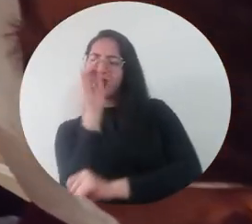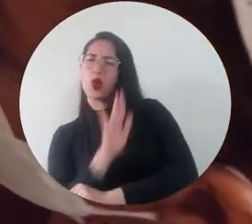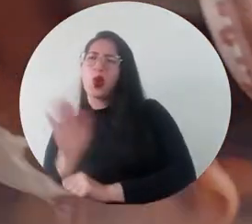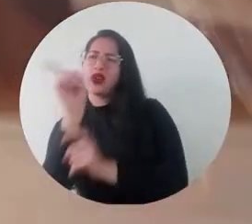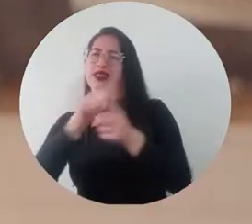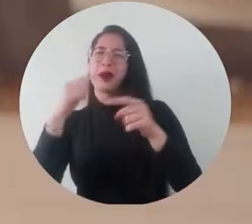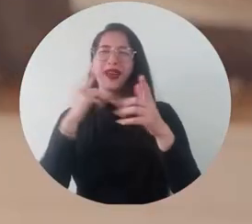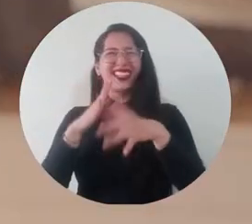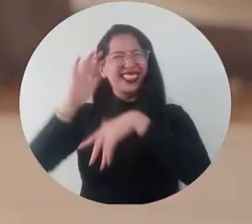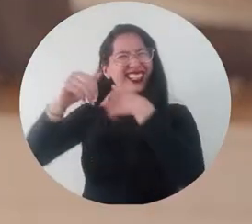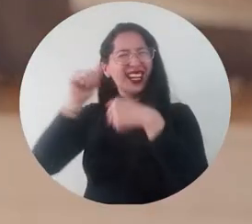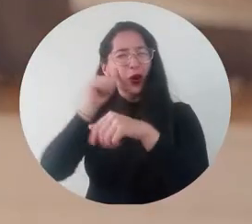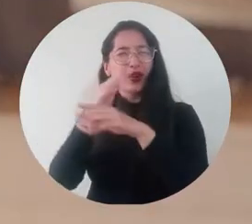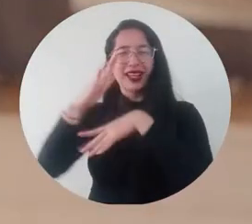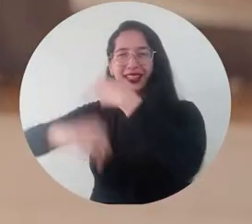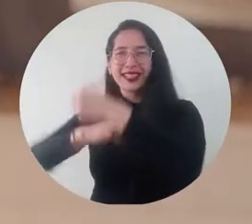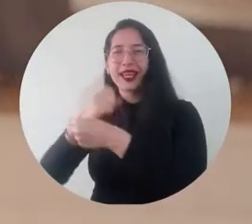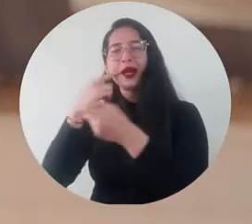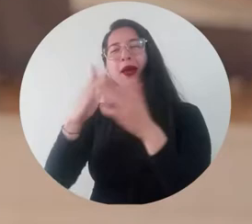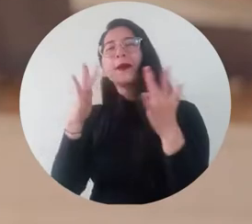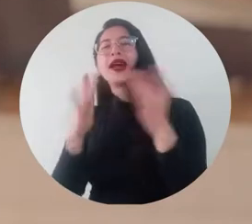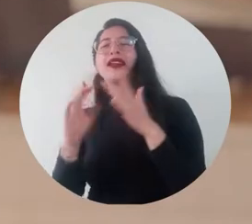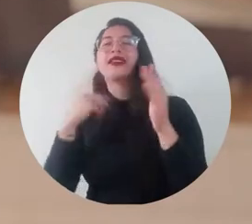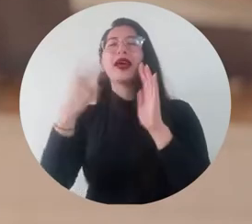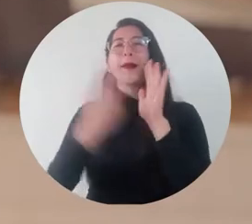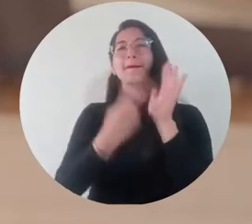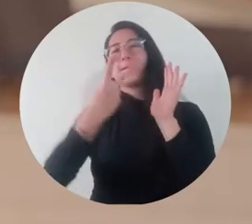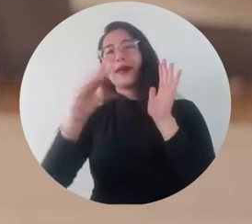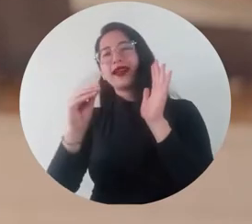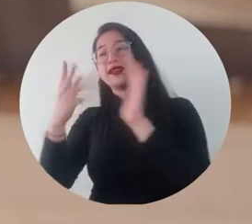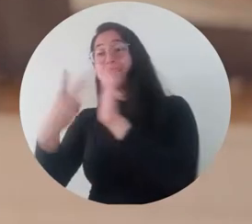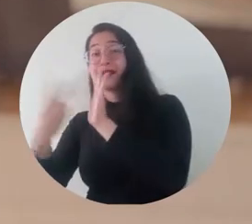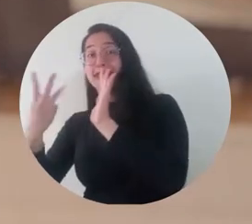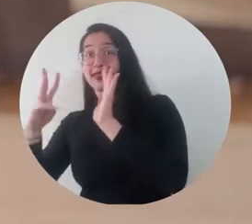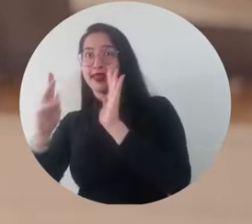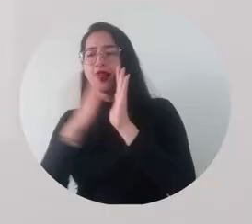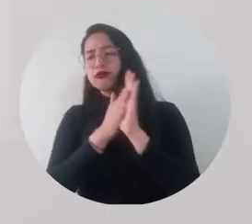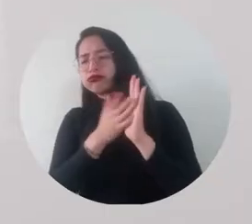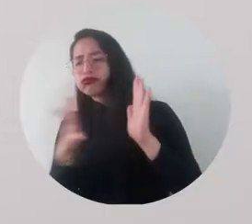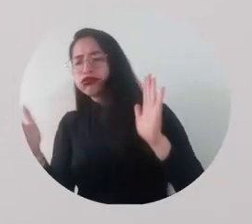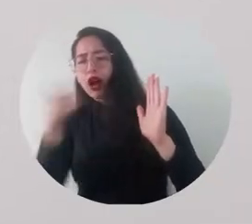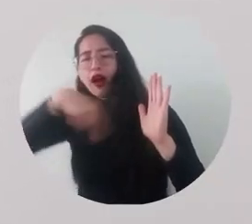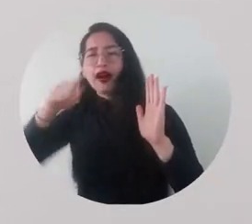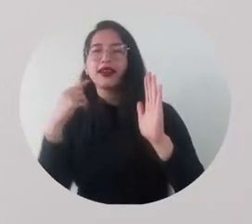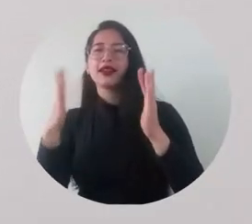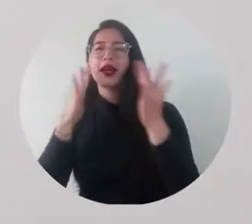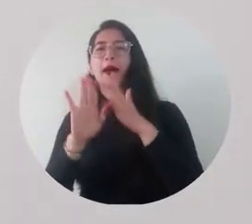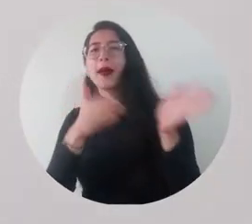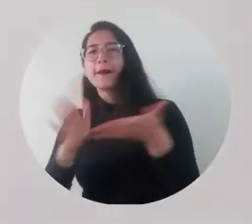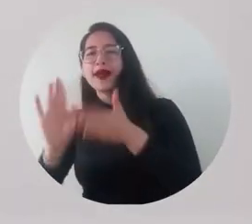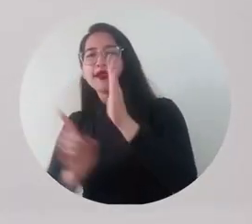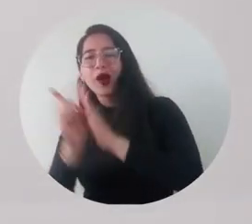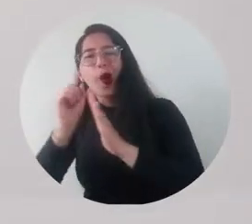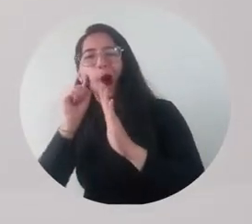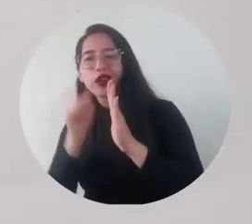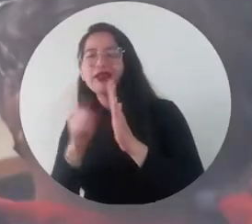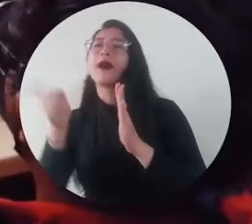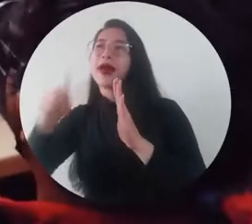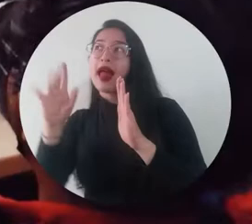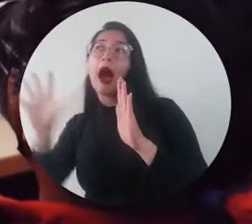contribuir a la Agenda 2030 de los Objetivos de Desarrollo Sostenible como ciudad sino como universidad en el plan de desarrollo que tenemos actualmente